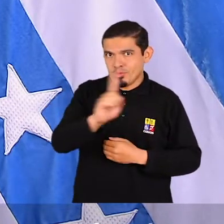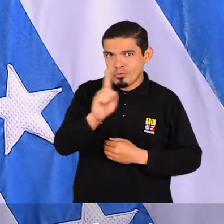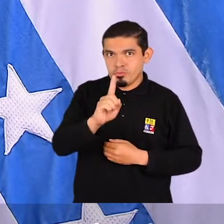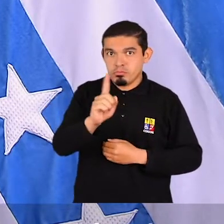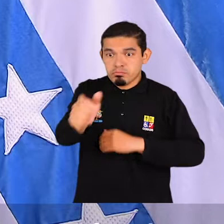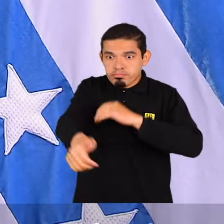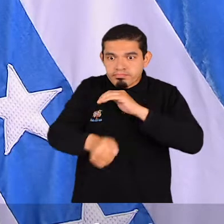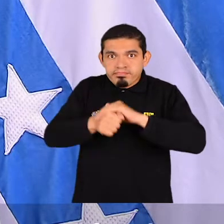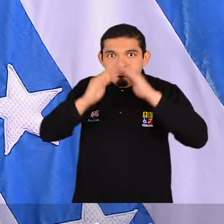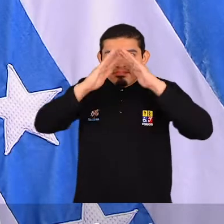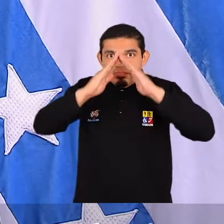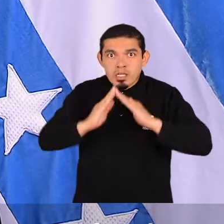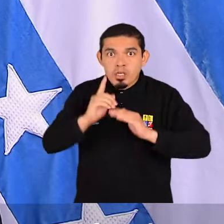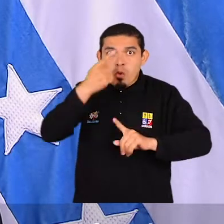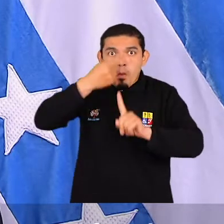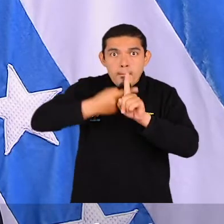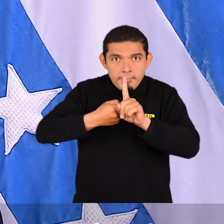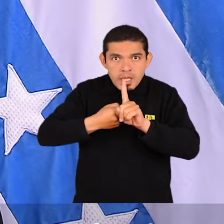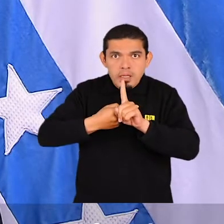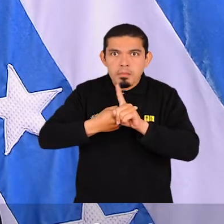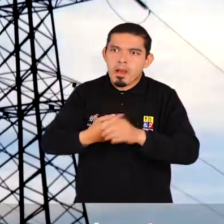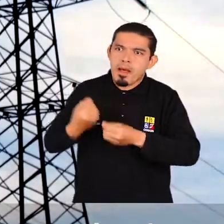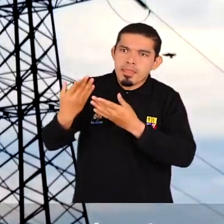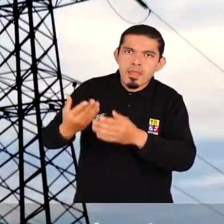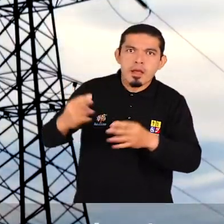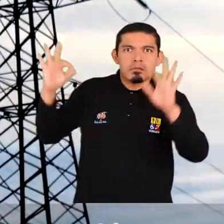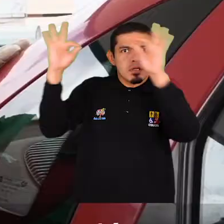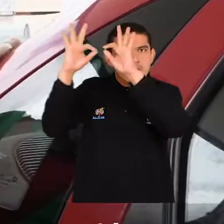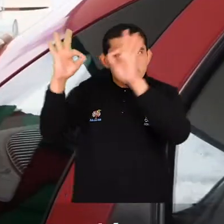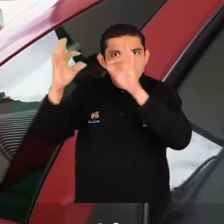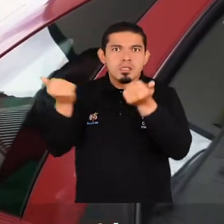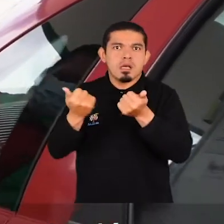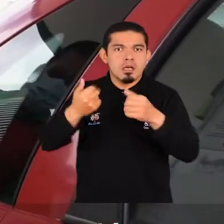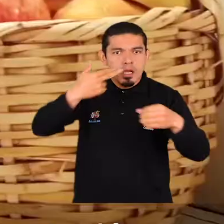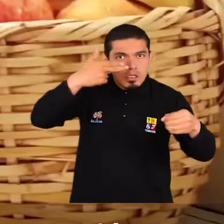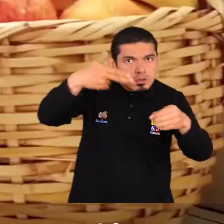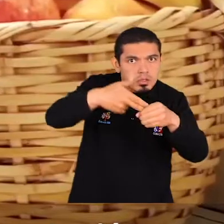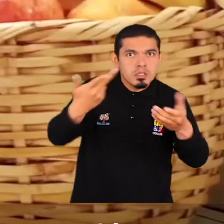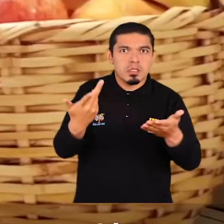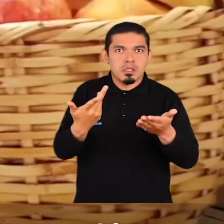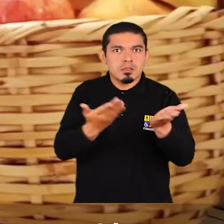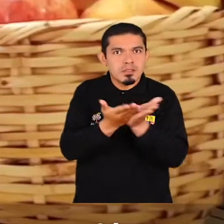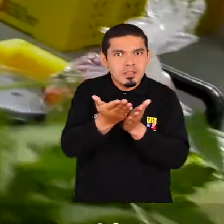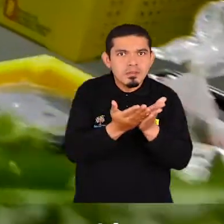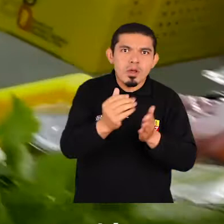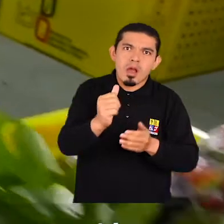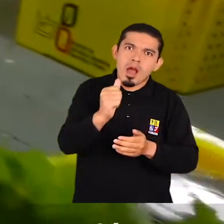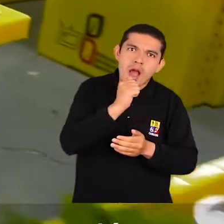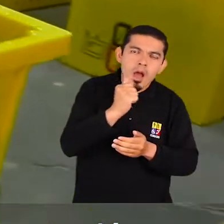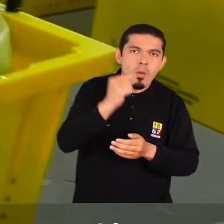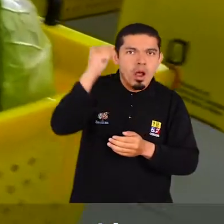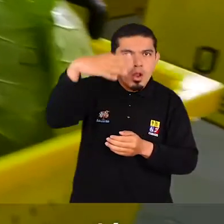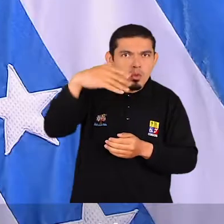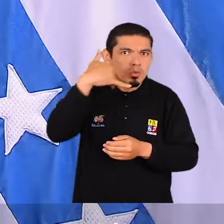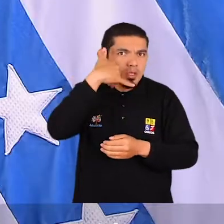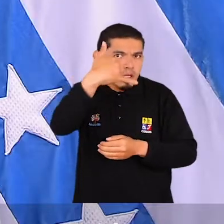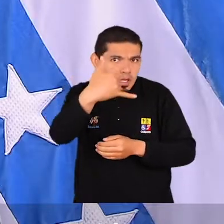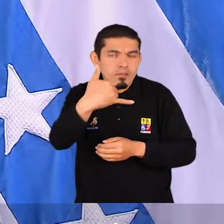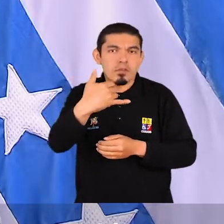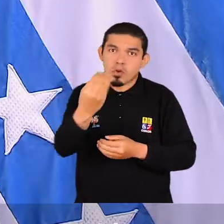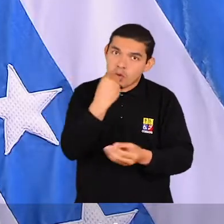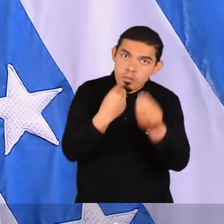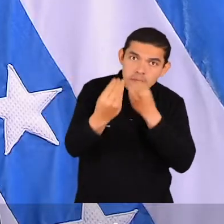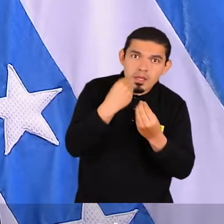nuestro país por más de un mes y mantener operativas la provisión de energía eléctrica, combustibles, servicios básicos, alimentación y otros sectores